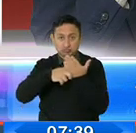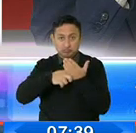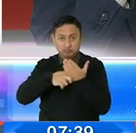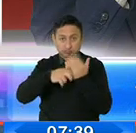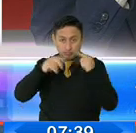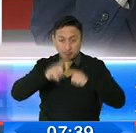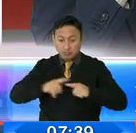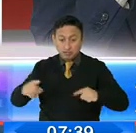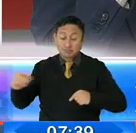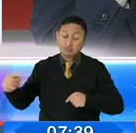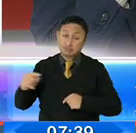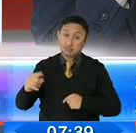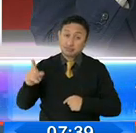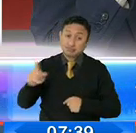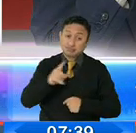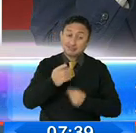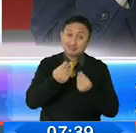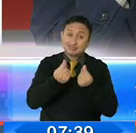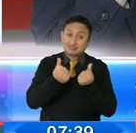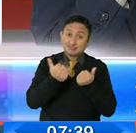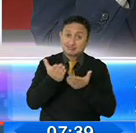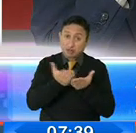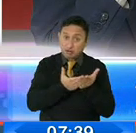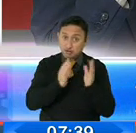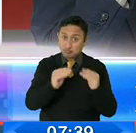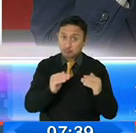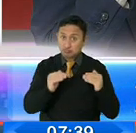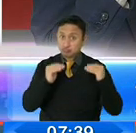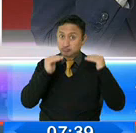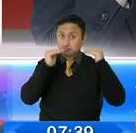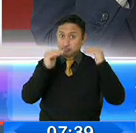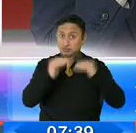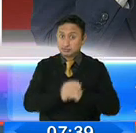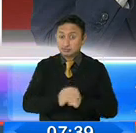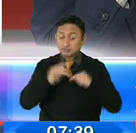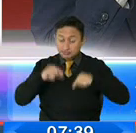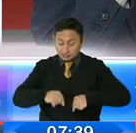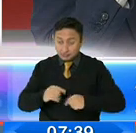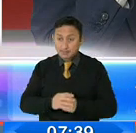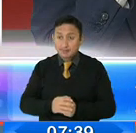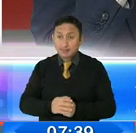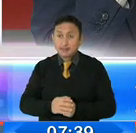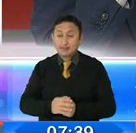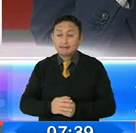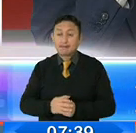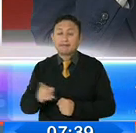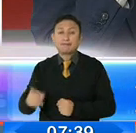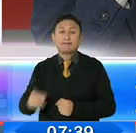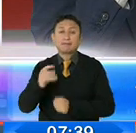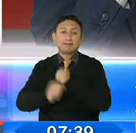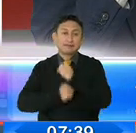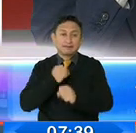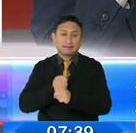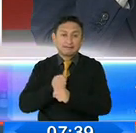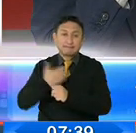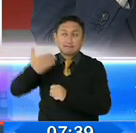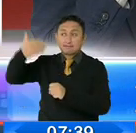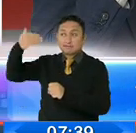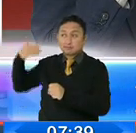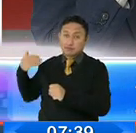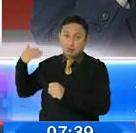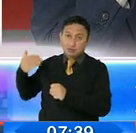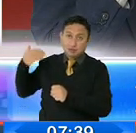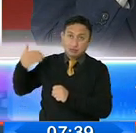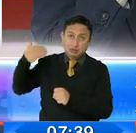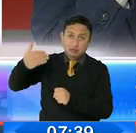parámetros de calidad de servicio, que eso es importante anotarlo, porque normalmente en todos estos años que se han tenido diferentes